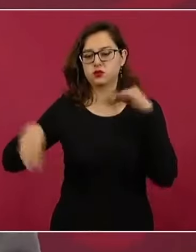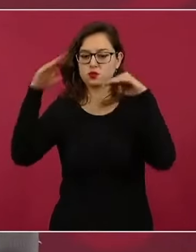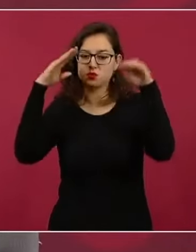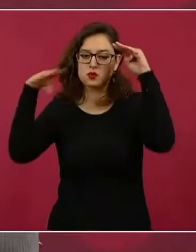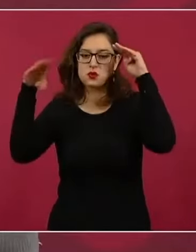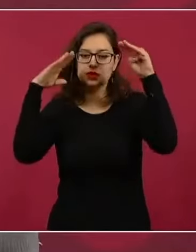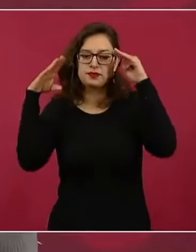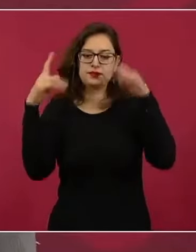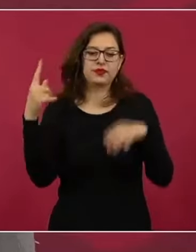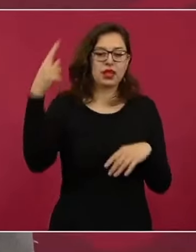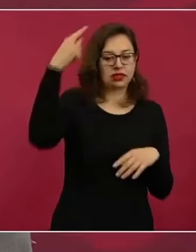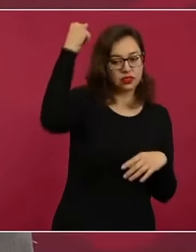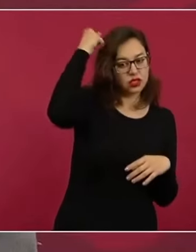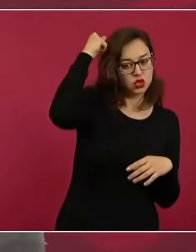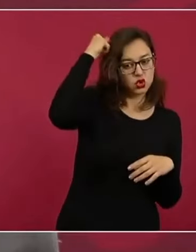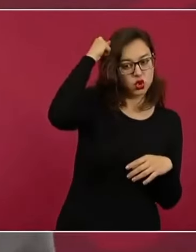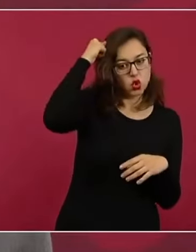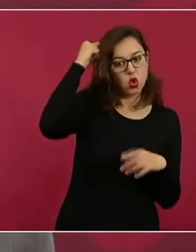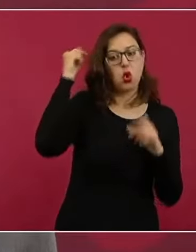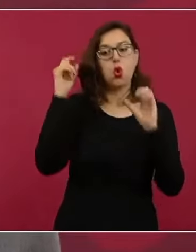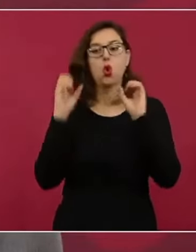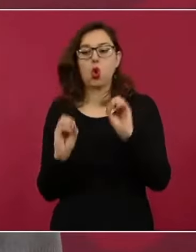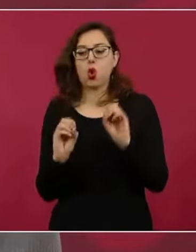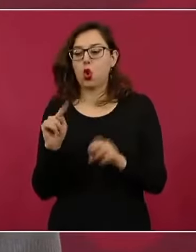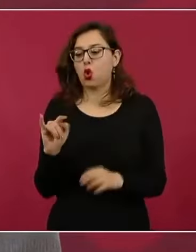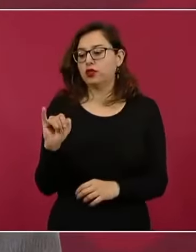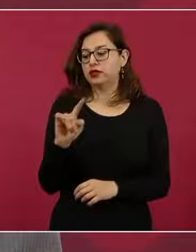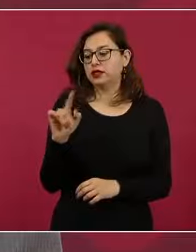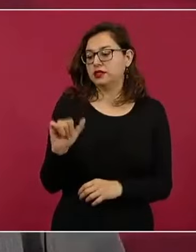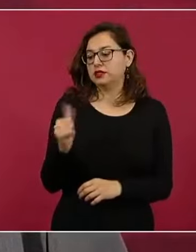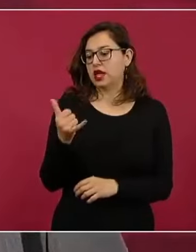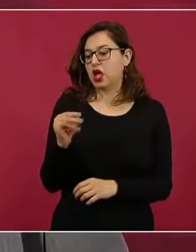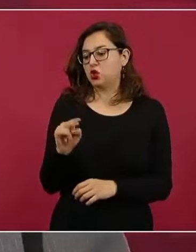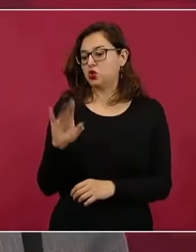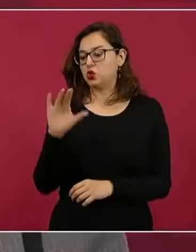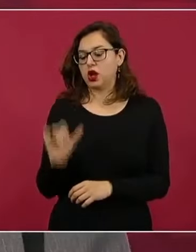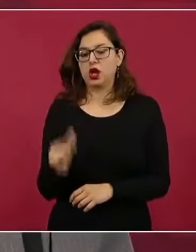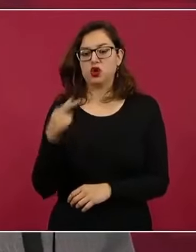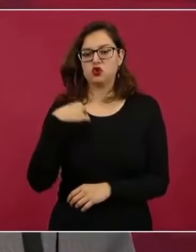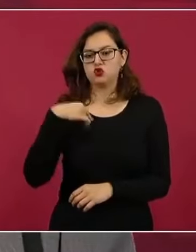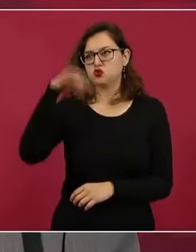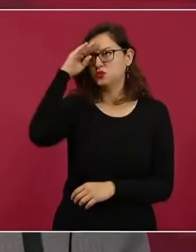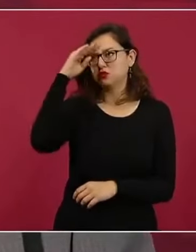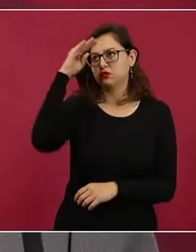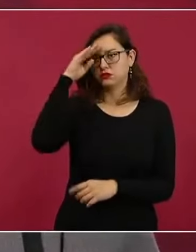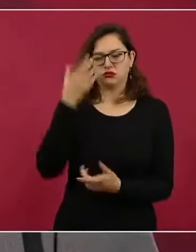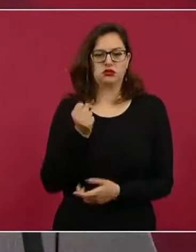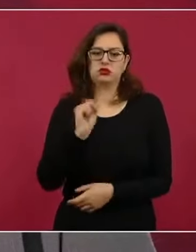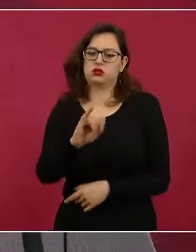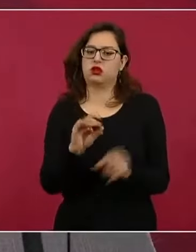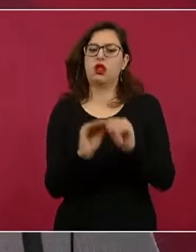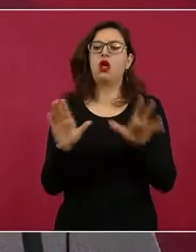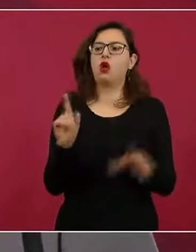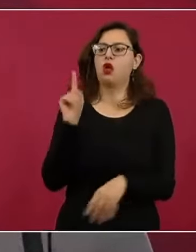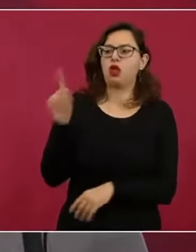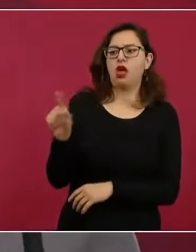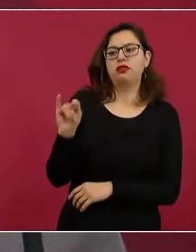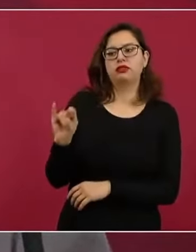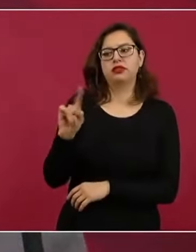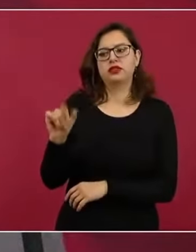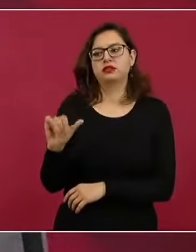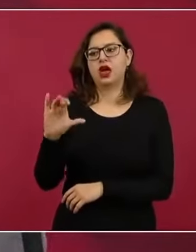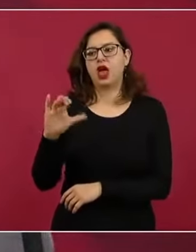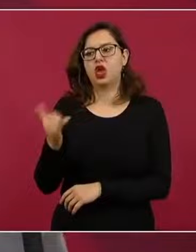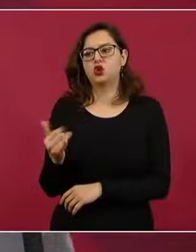yo era jefe de gobierno y pensaba que era mejor Tizayuca y no el lago. Después es